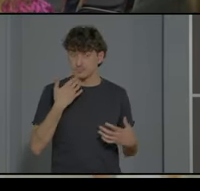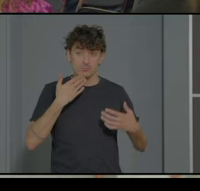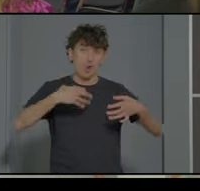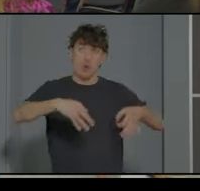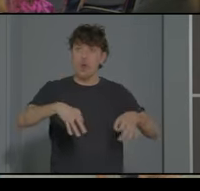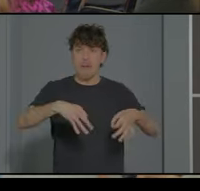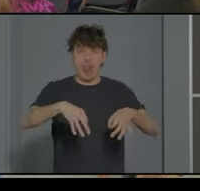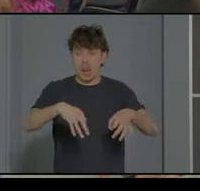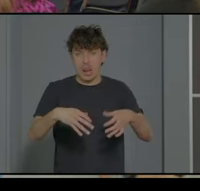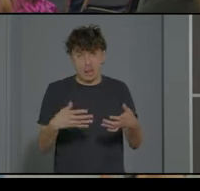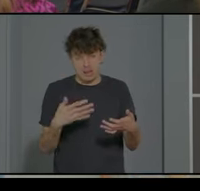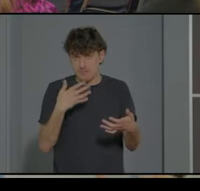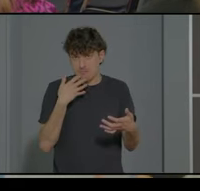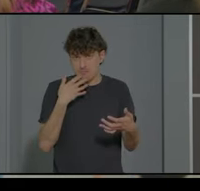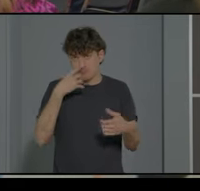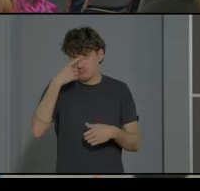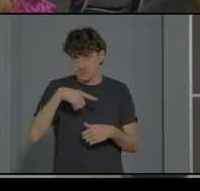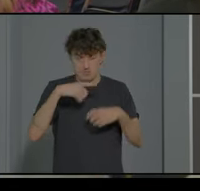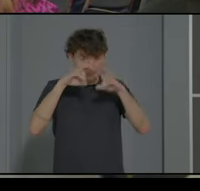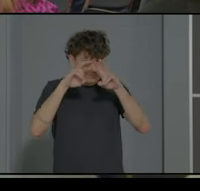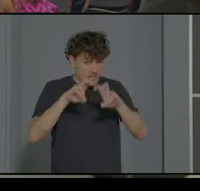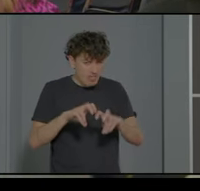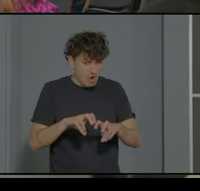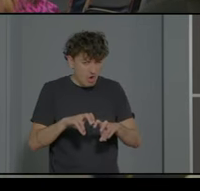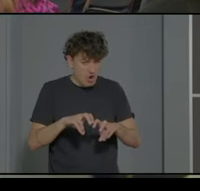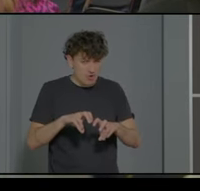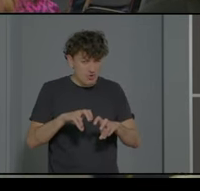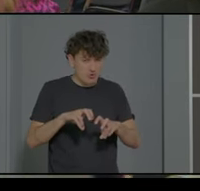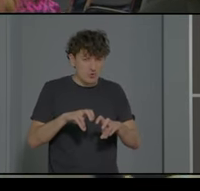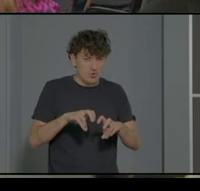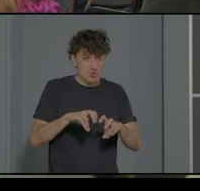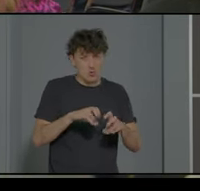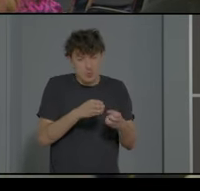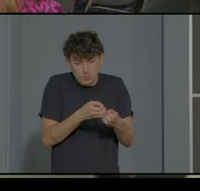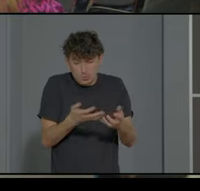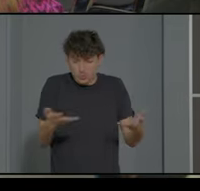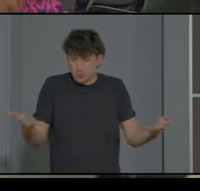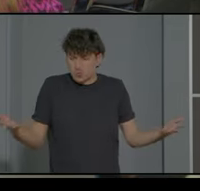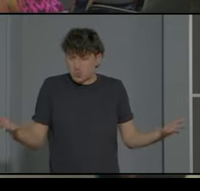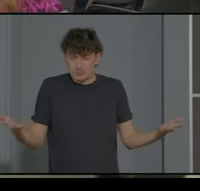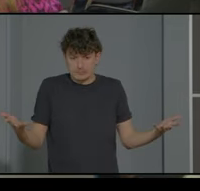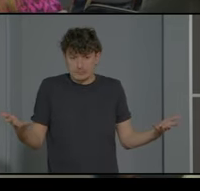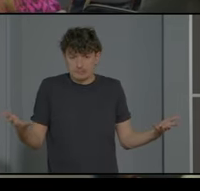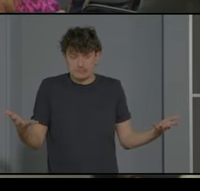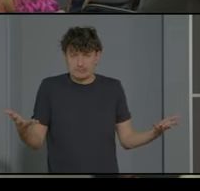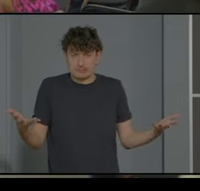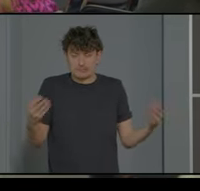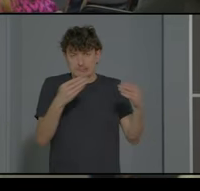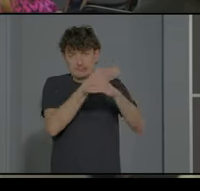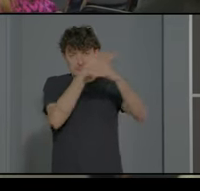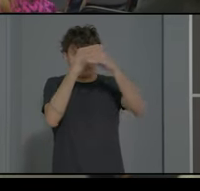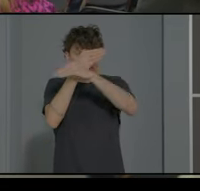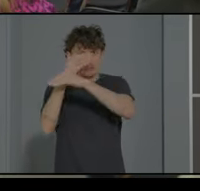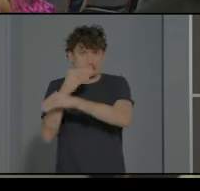bueno sabemos la investigación nos está diciendo tenemos una horquilla muy generosa que no se pone de acuerdo hay muchas variables